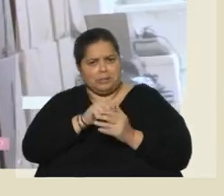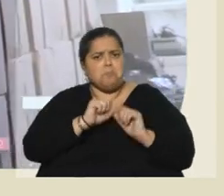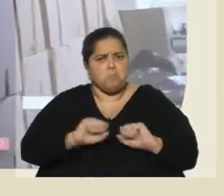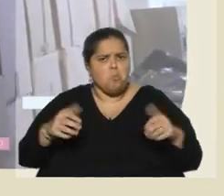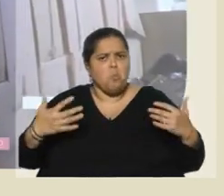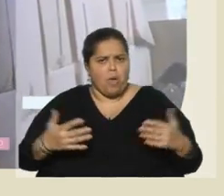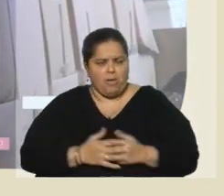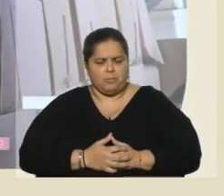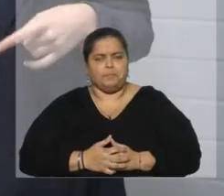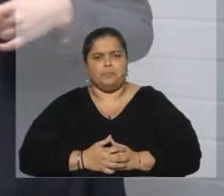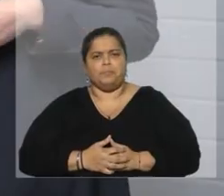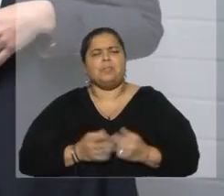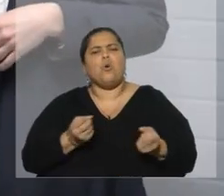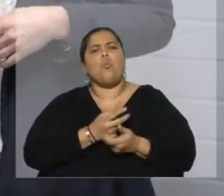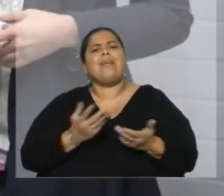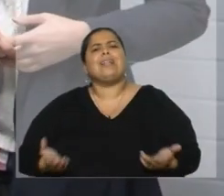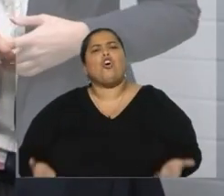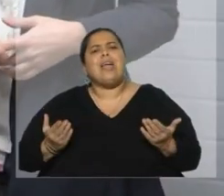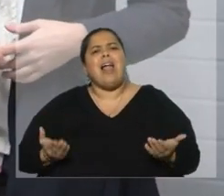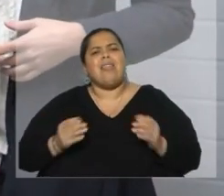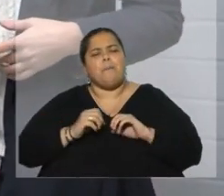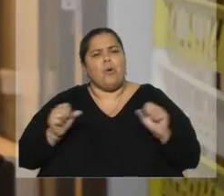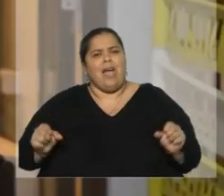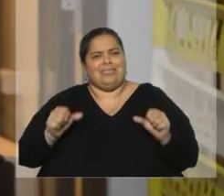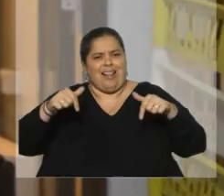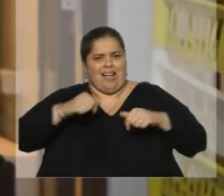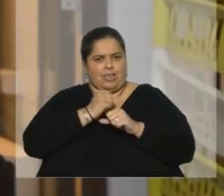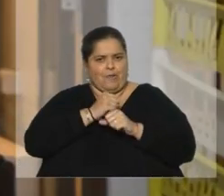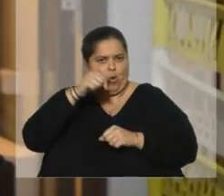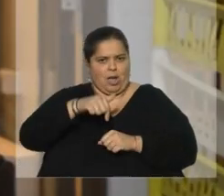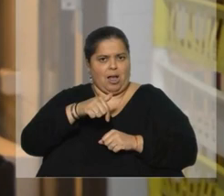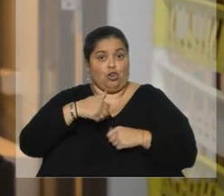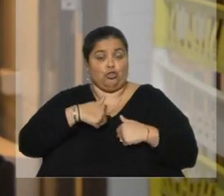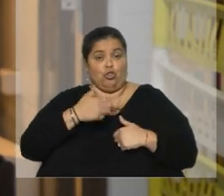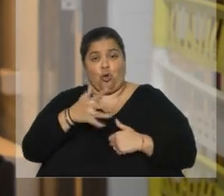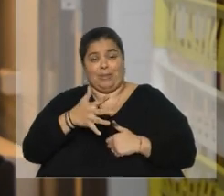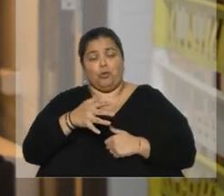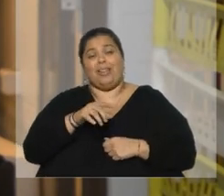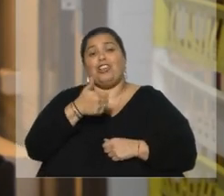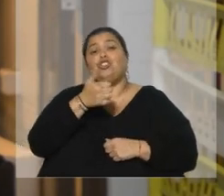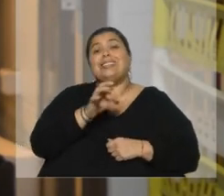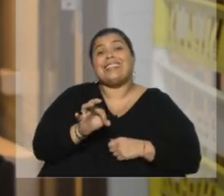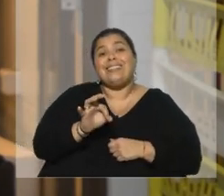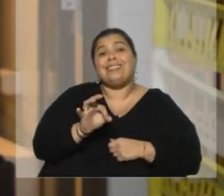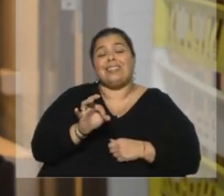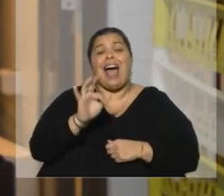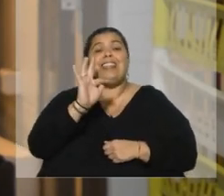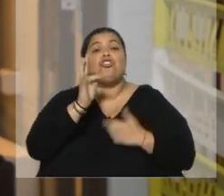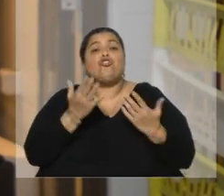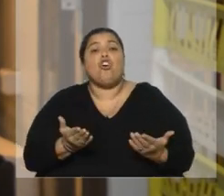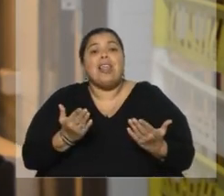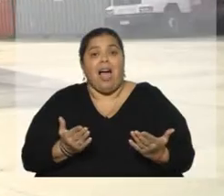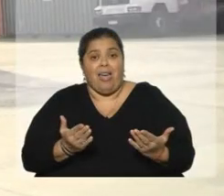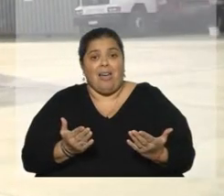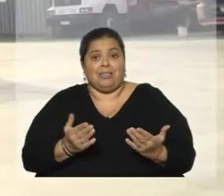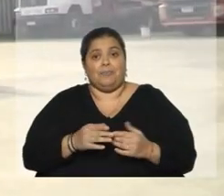de la empresa. ¿Cuántas toneladas pueden procesar acá en la planta? Hoy en día cosechamos cerca de 60 toneladas. En el edificio